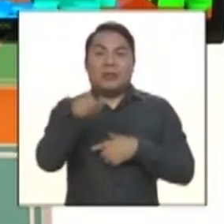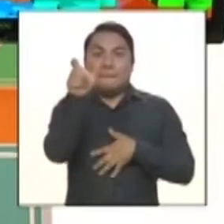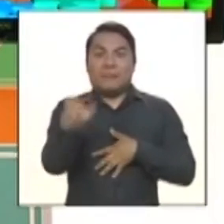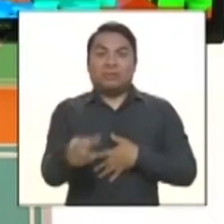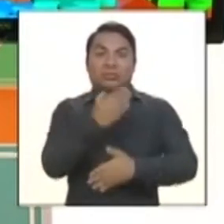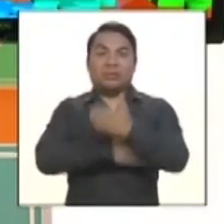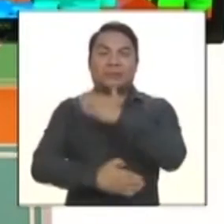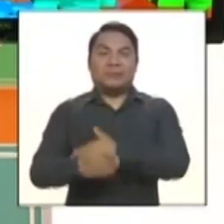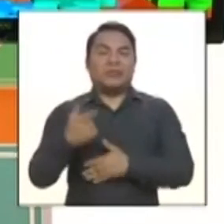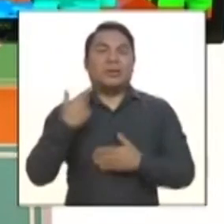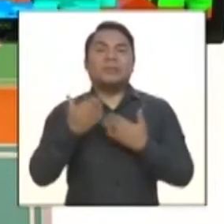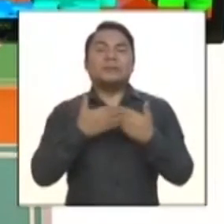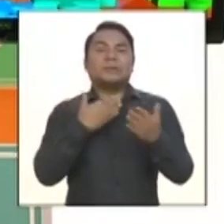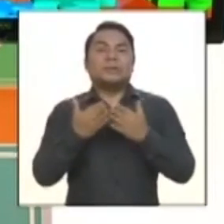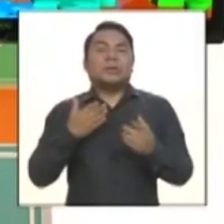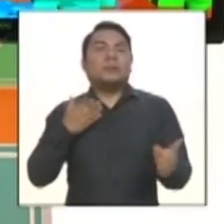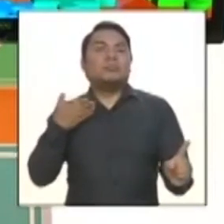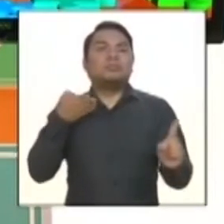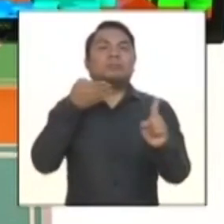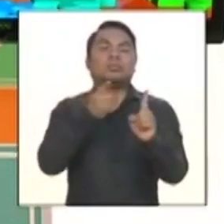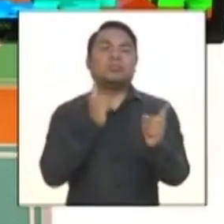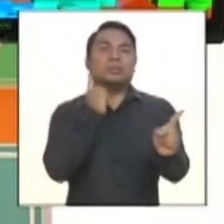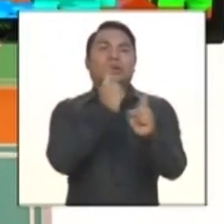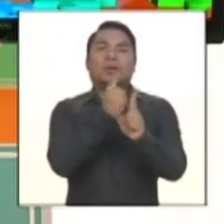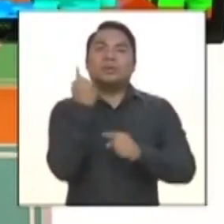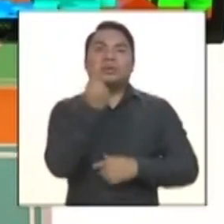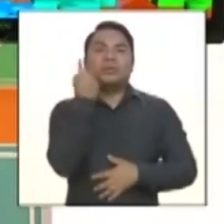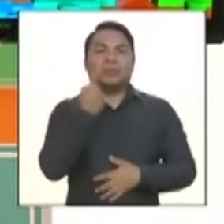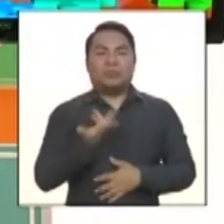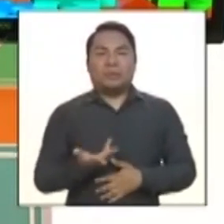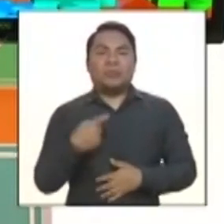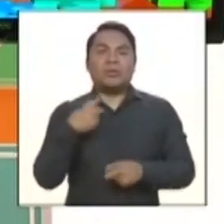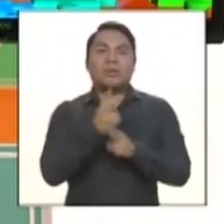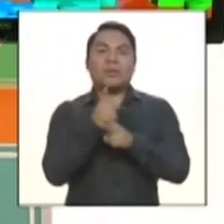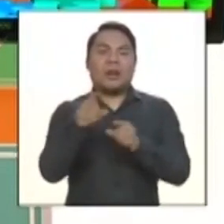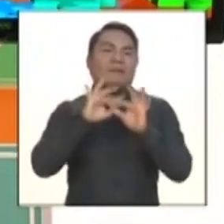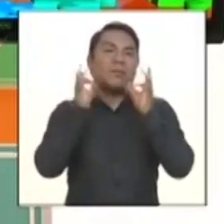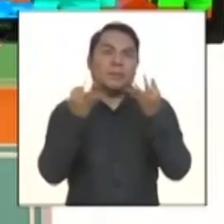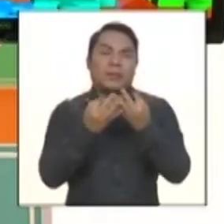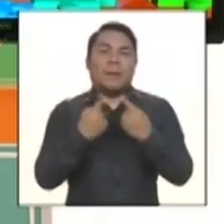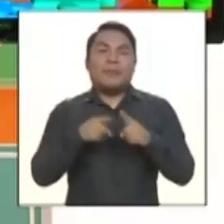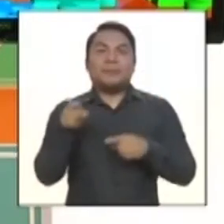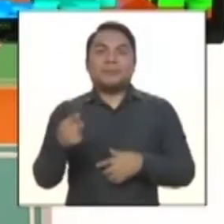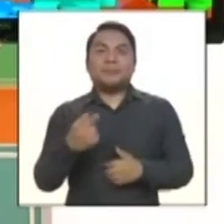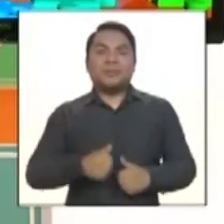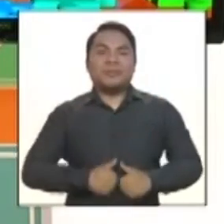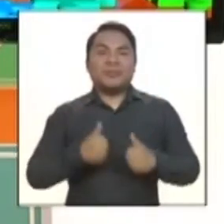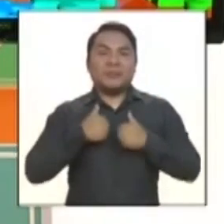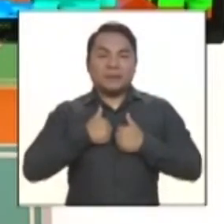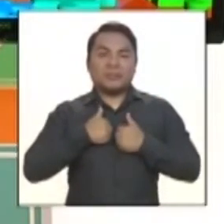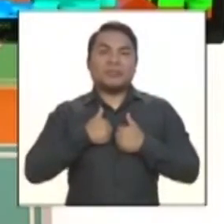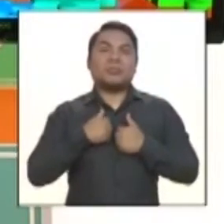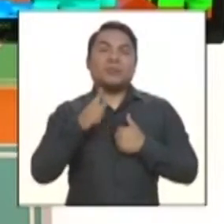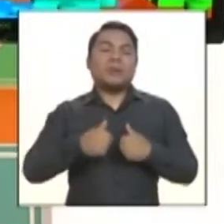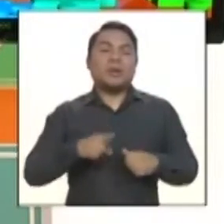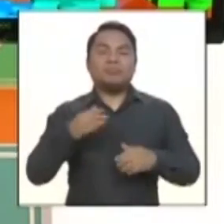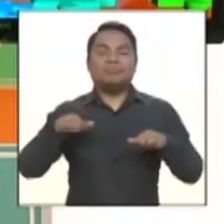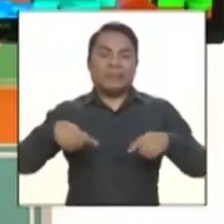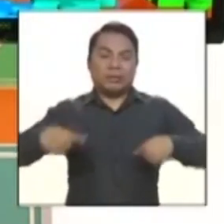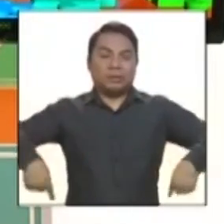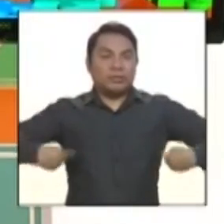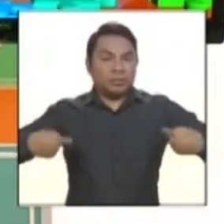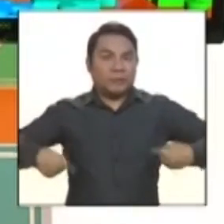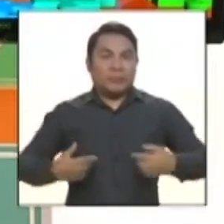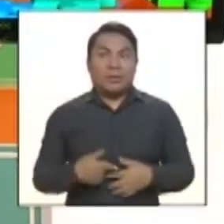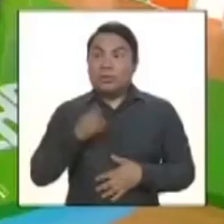solo con la protección o sobre protección de la familia, ¿no? Hasta que él decide vivir una vida sobre ruedas, ¿no? Ahora, ¿es